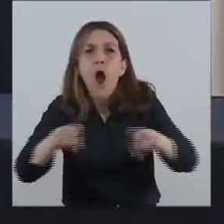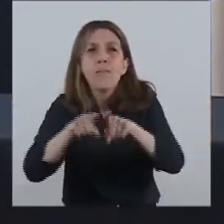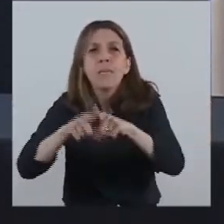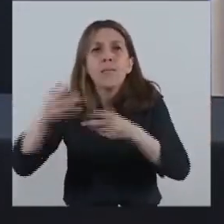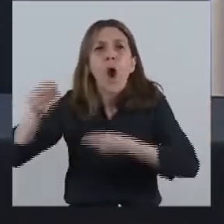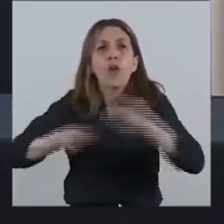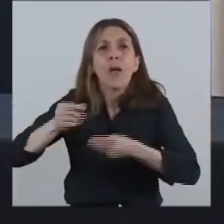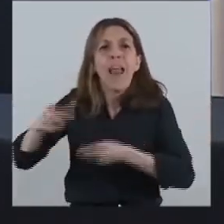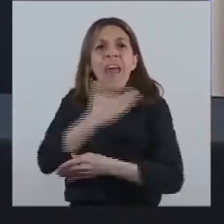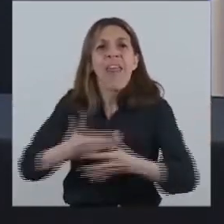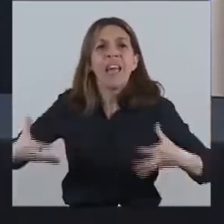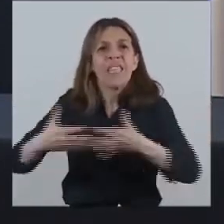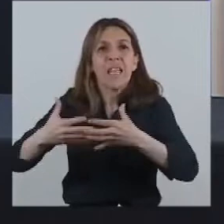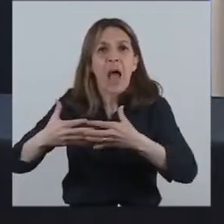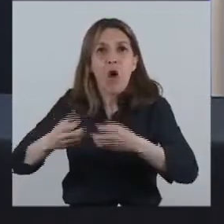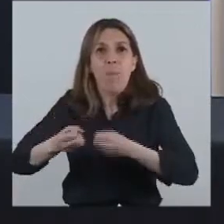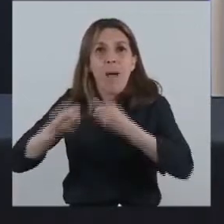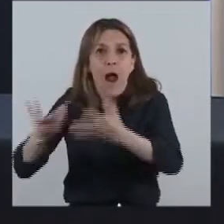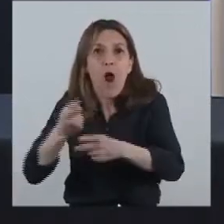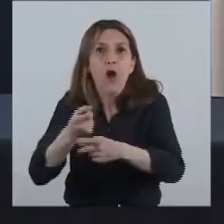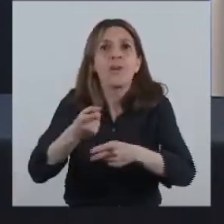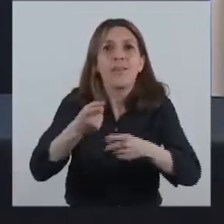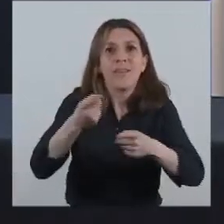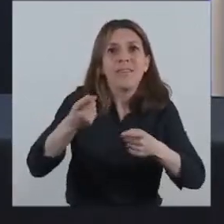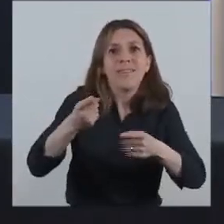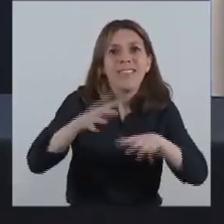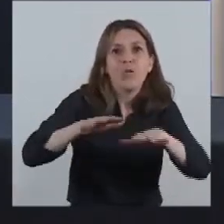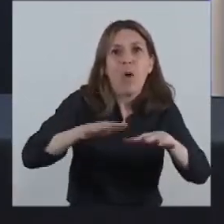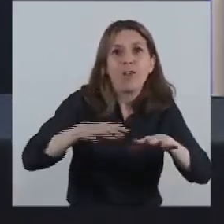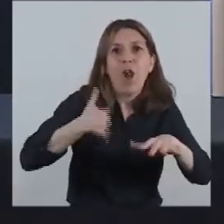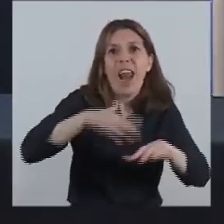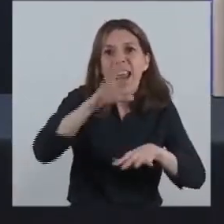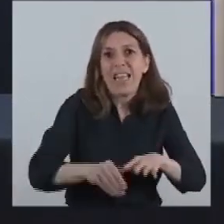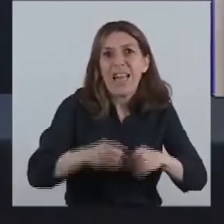y que le va dando al país condiciones de estabilidad.